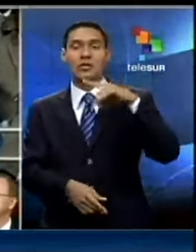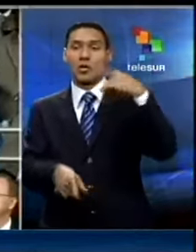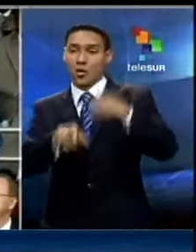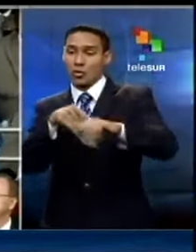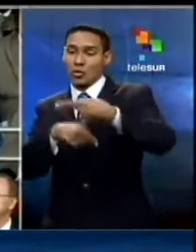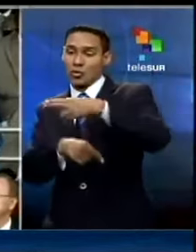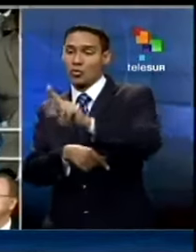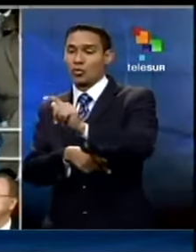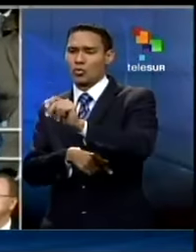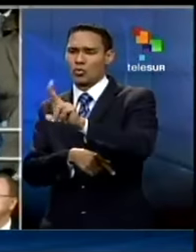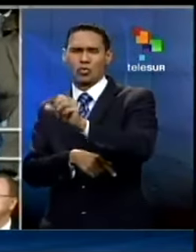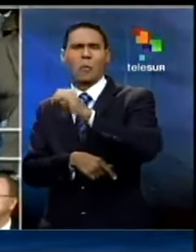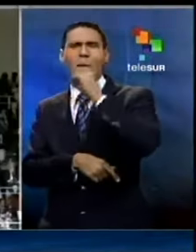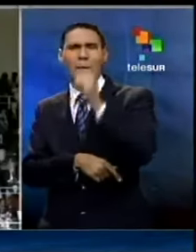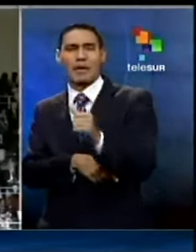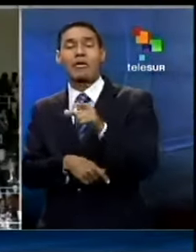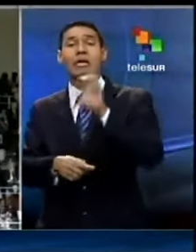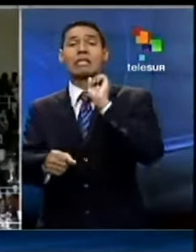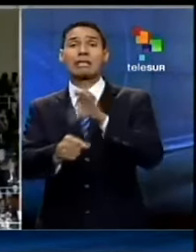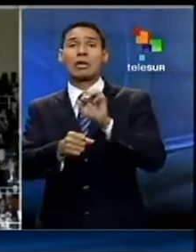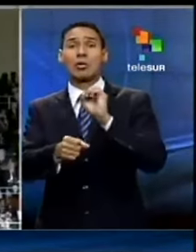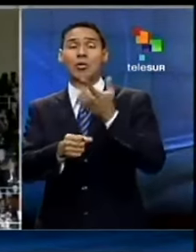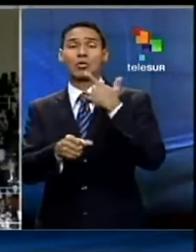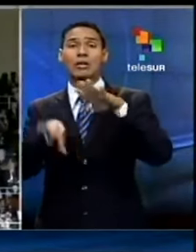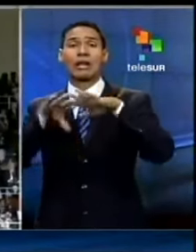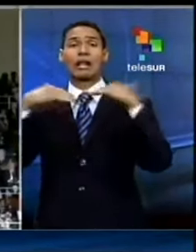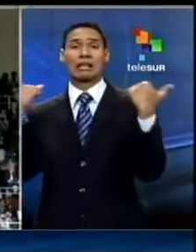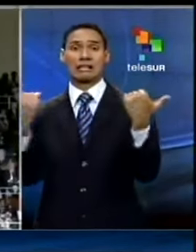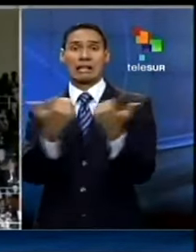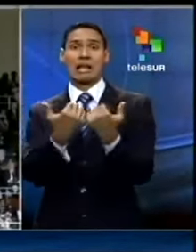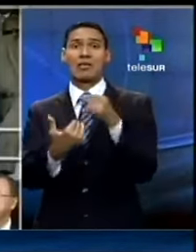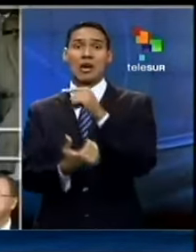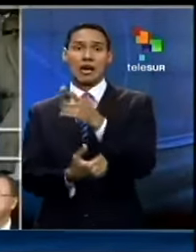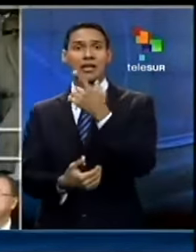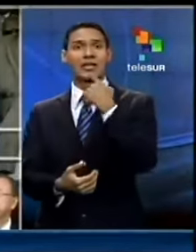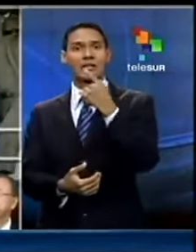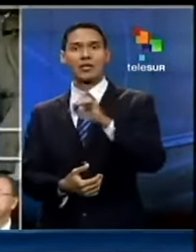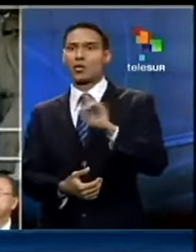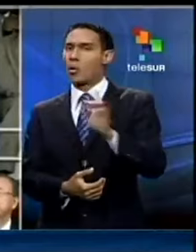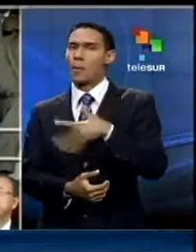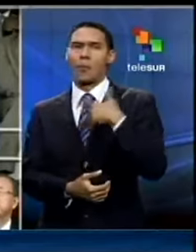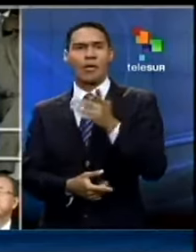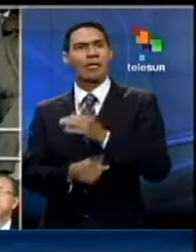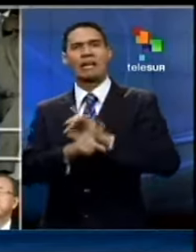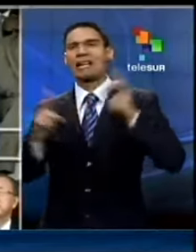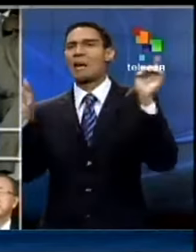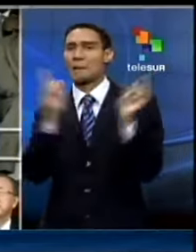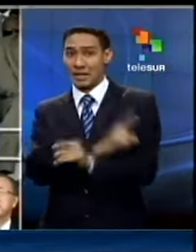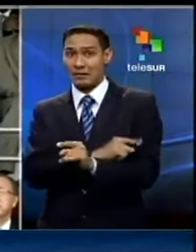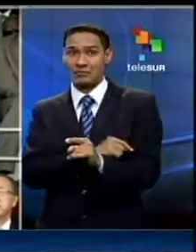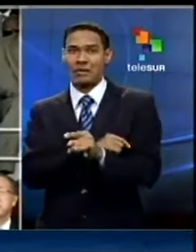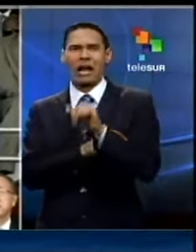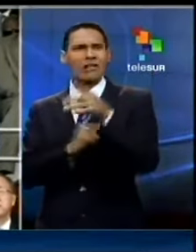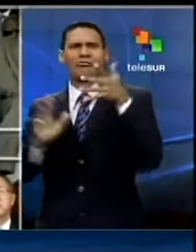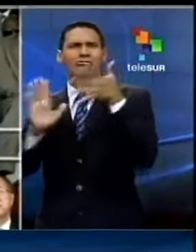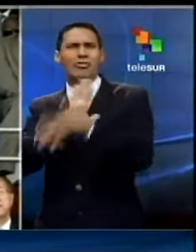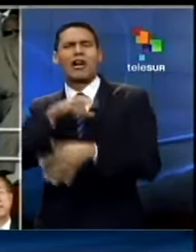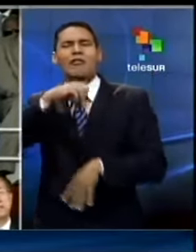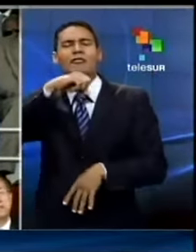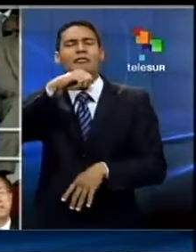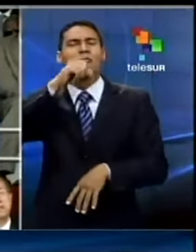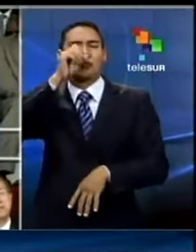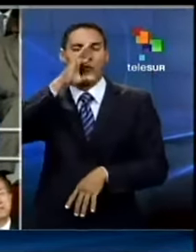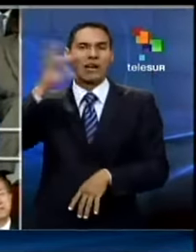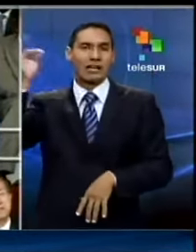Hutus extremistas Durante un discurso en el estadio capitalino, Kagame señaló que no se pueden cambiar los hechos en referencia a